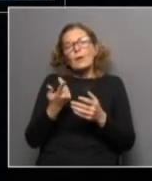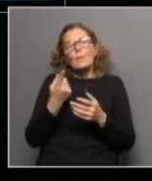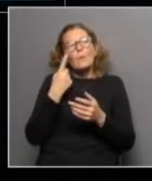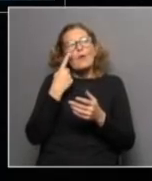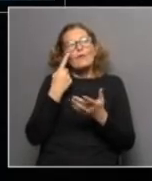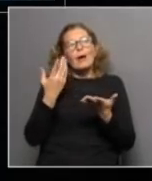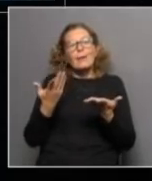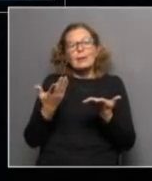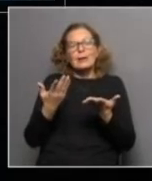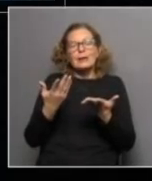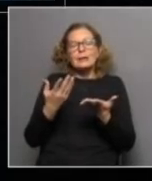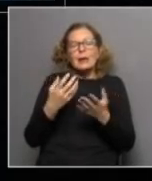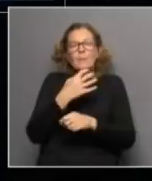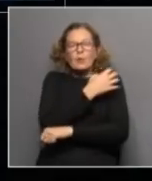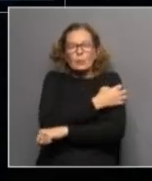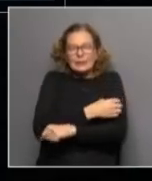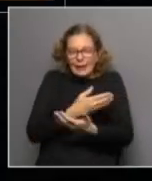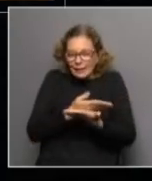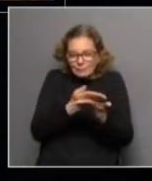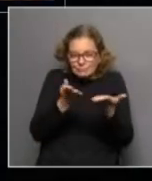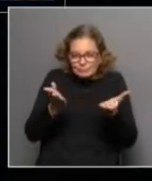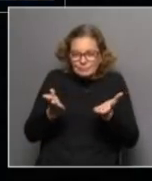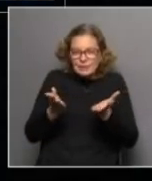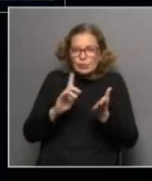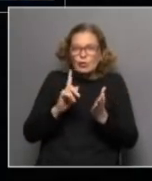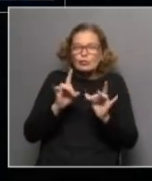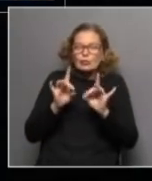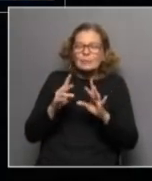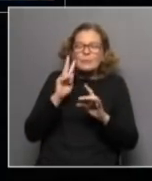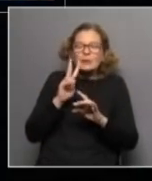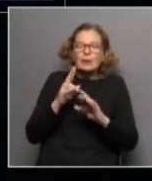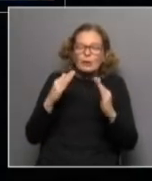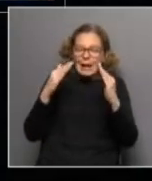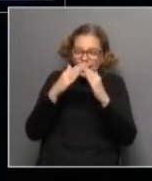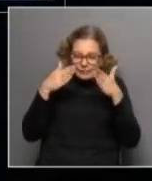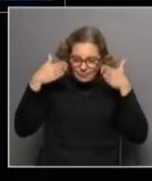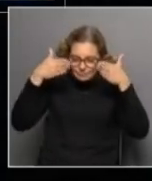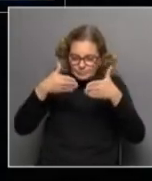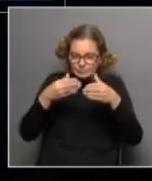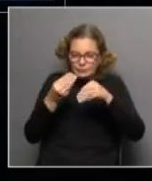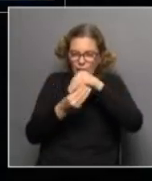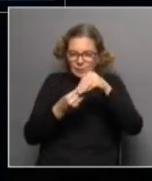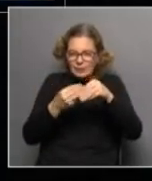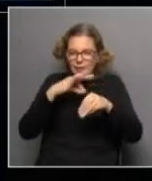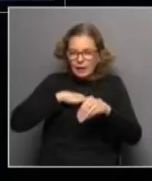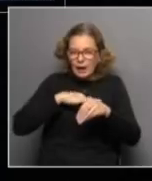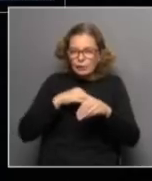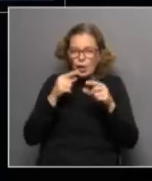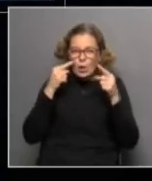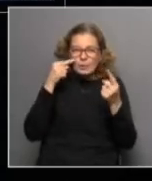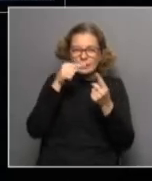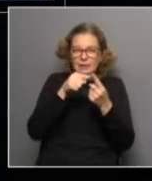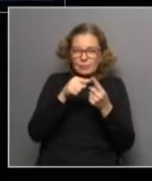multidimensional y especialmente, la pobreza multidimensional va a tener modificaciones probablemente inesperadas que